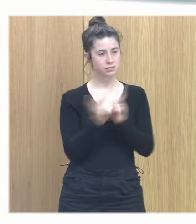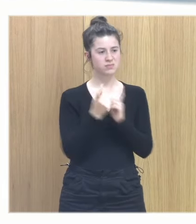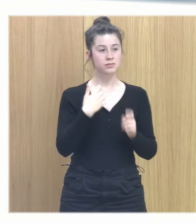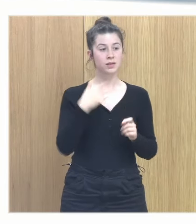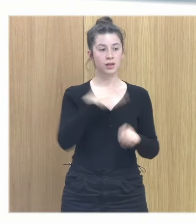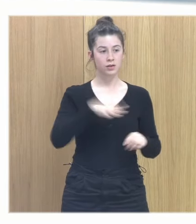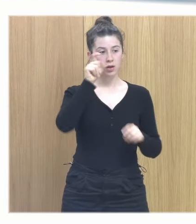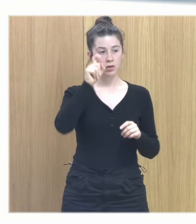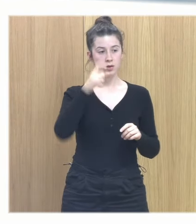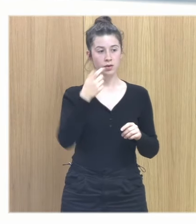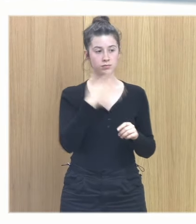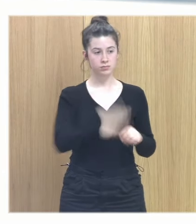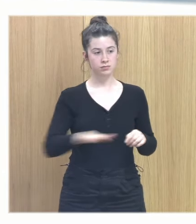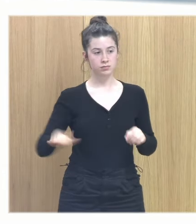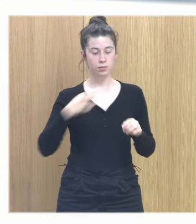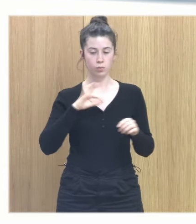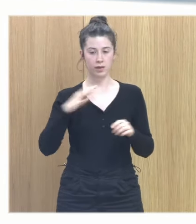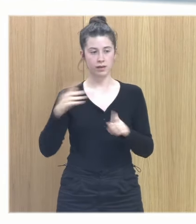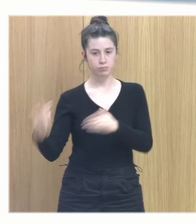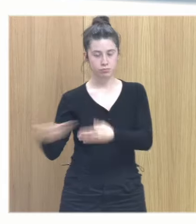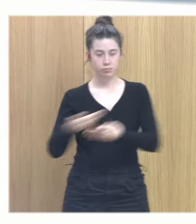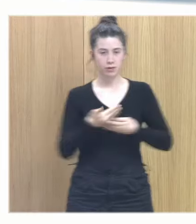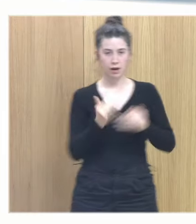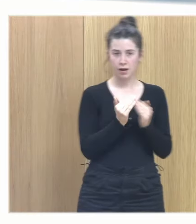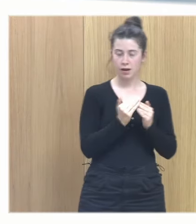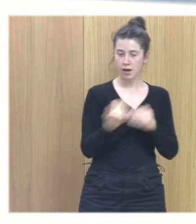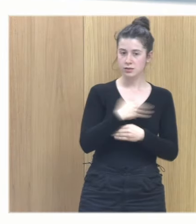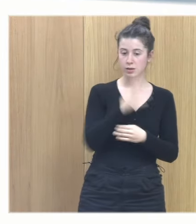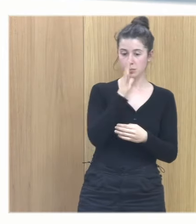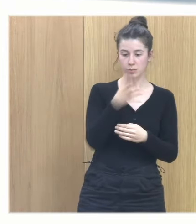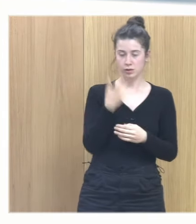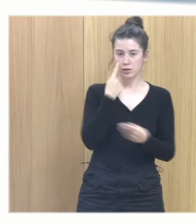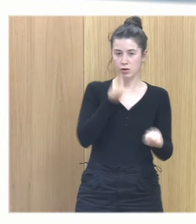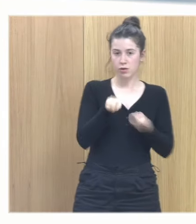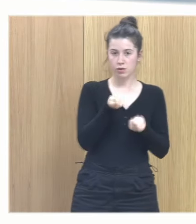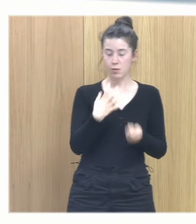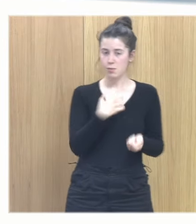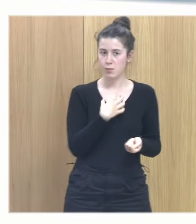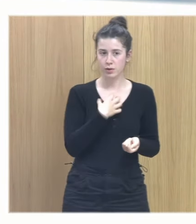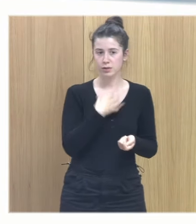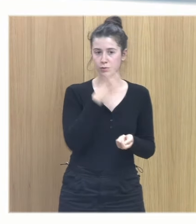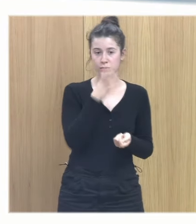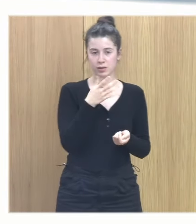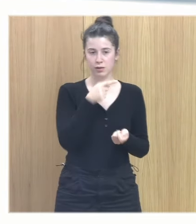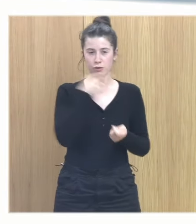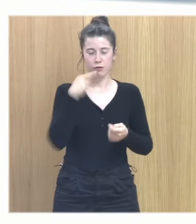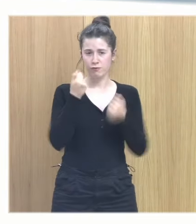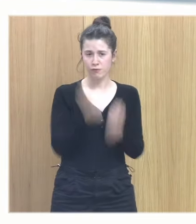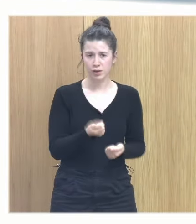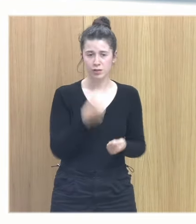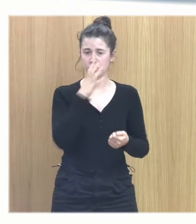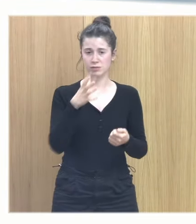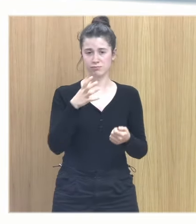que se acaban convirtiendo en familias acogedoras y llevándose niños a casa porque no los sostienen porque no pueden porque no los soportan porque es demasiado